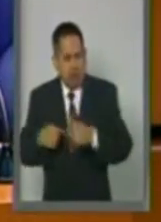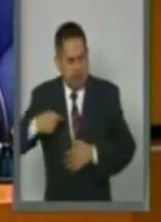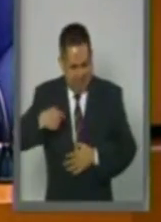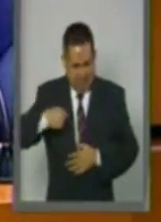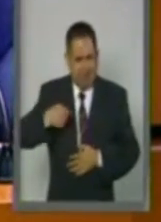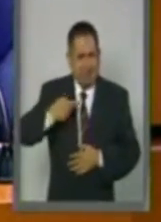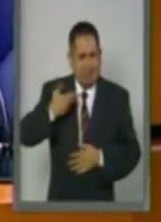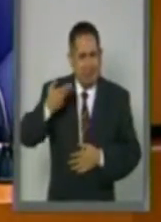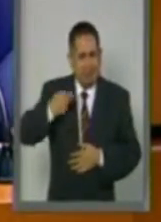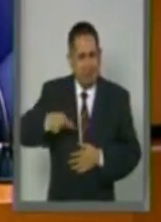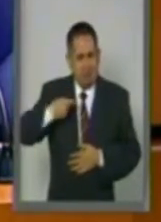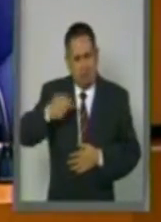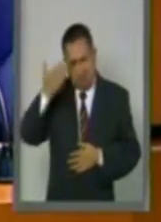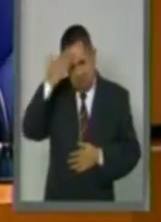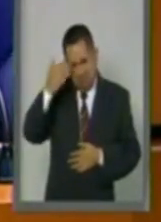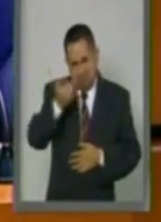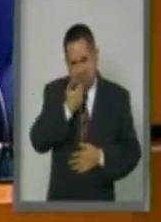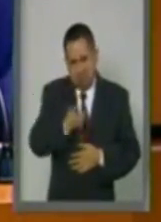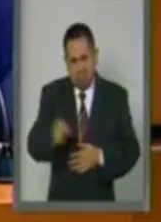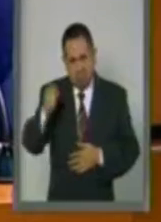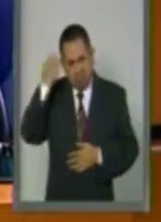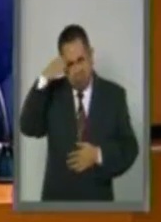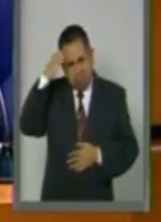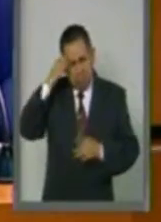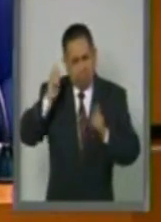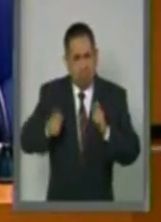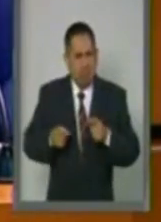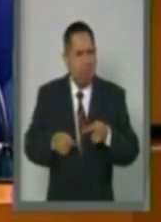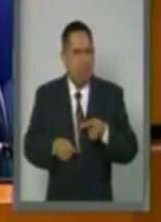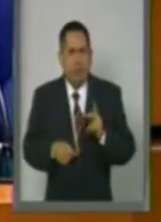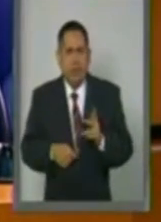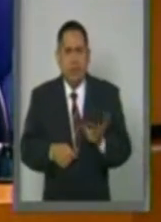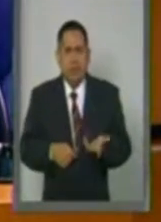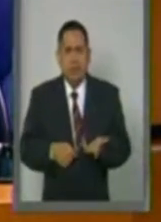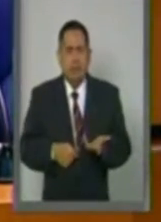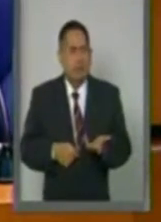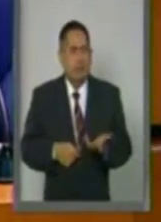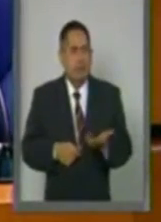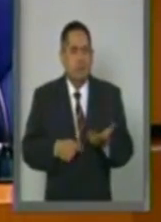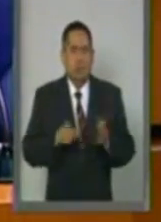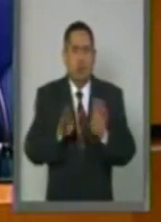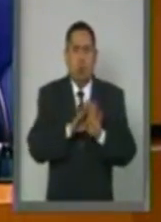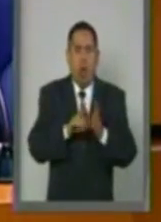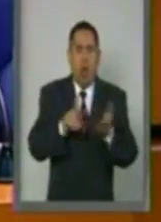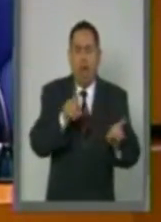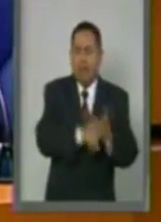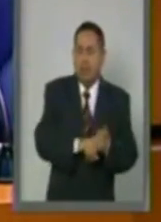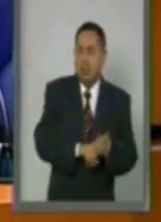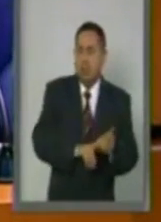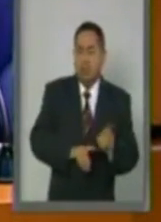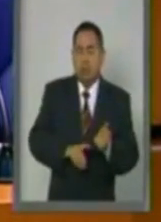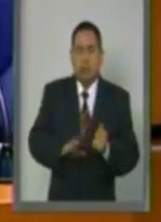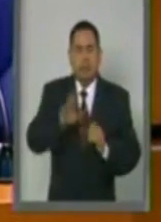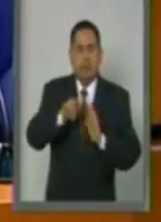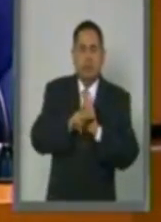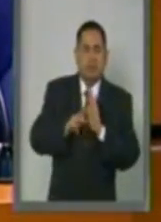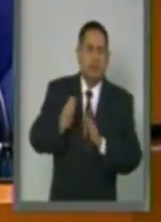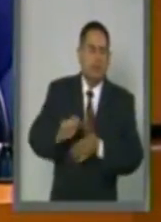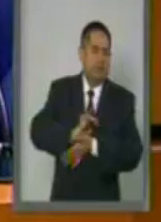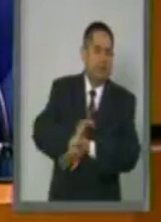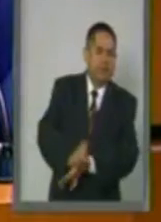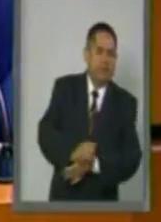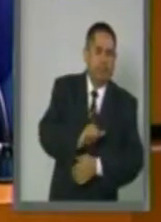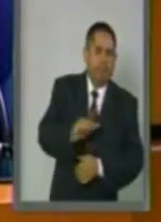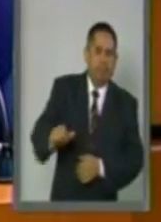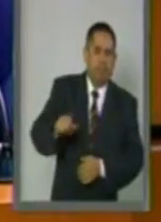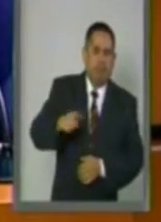capacidad o no tenga habilidad, sino porque es una norma no escrita discriminatoria